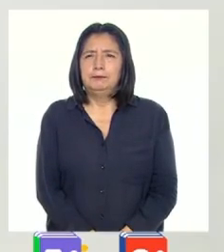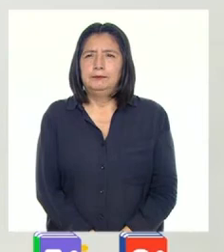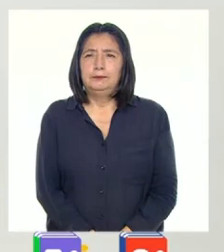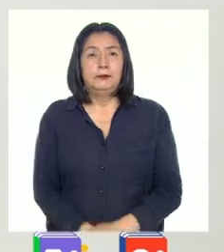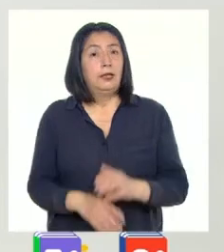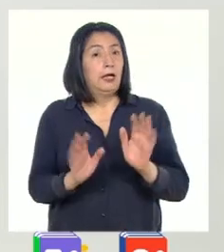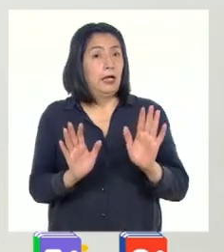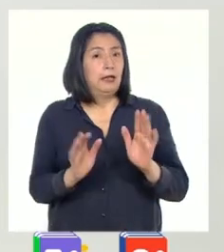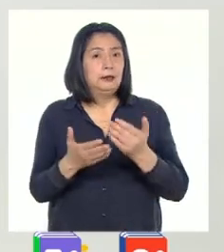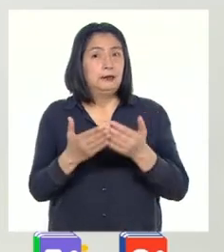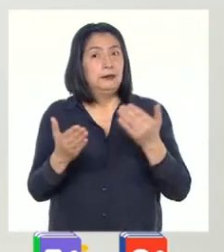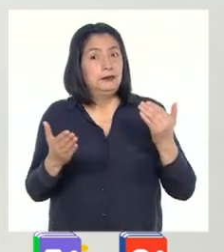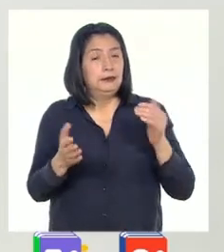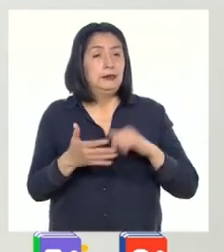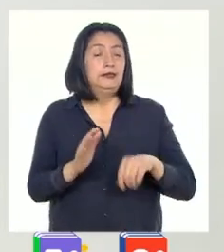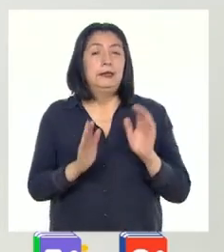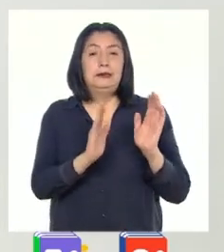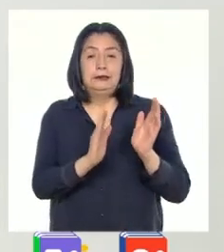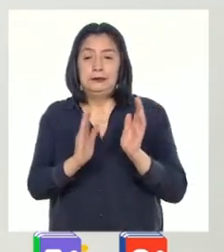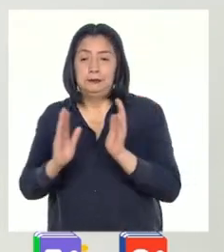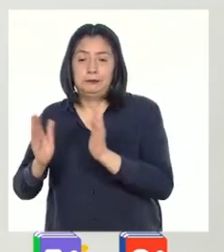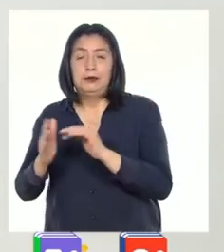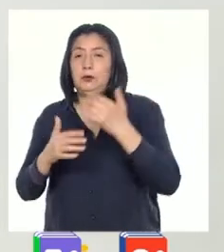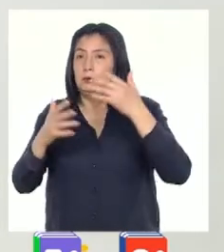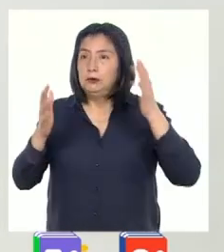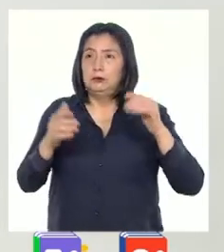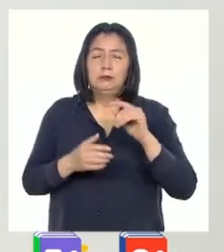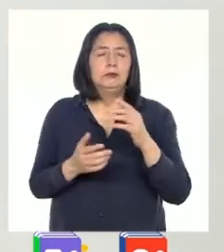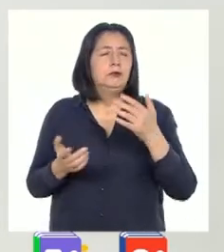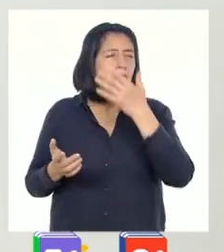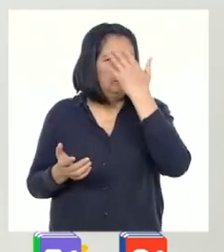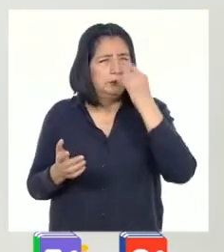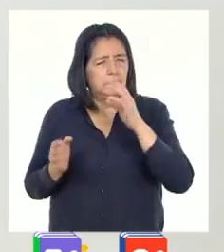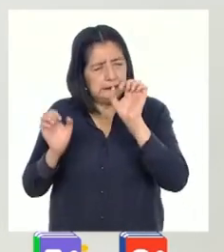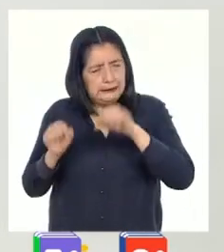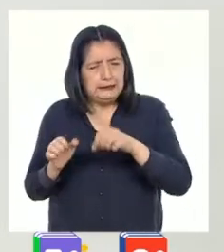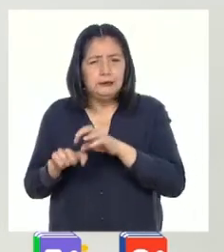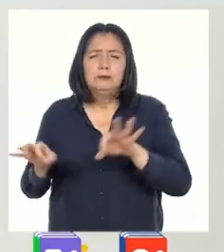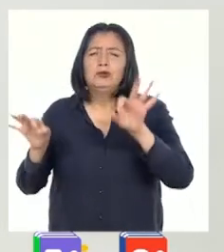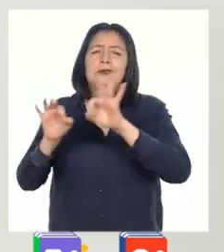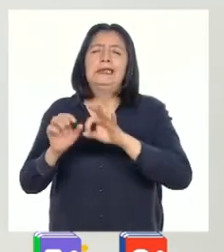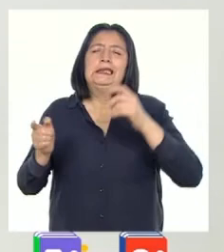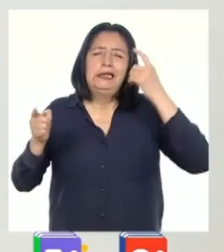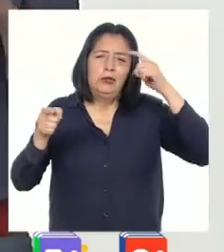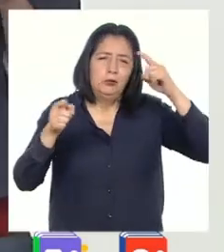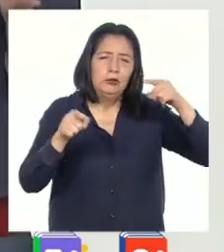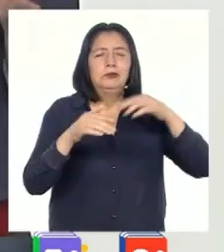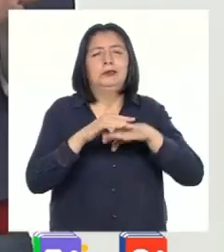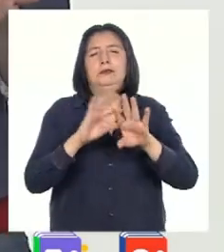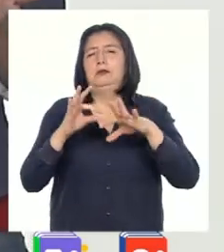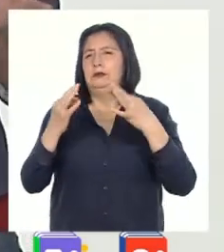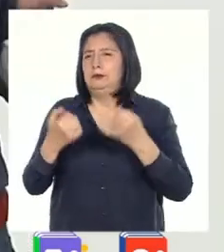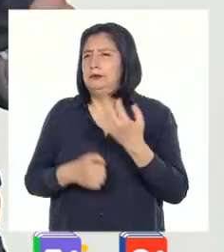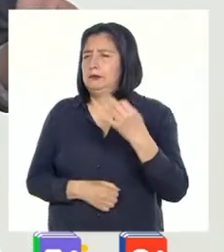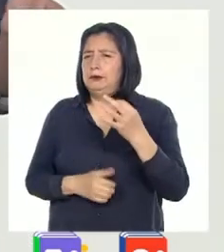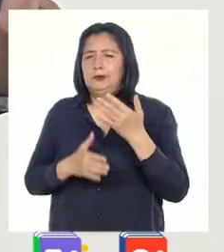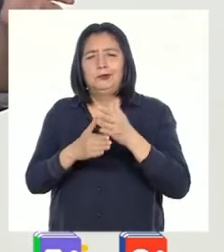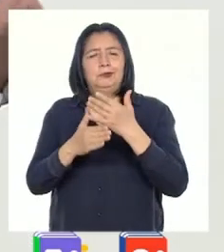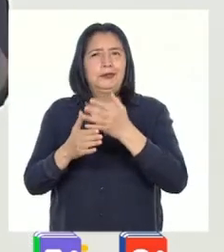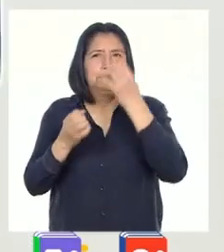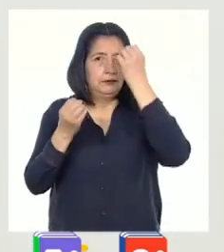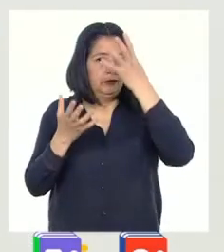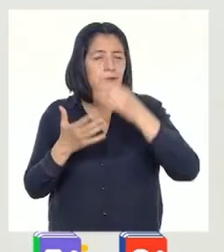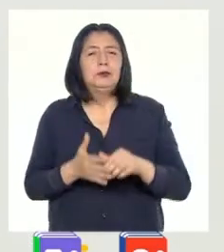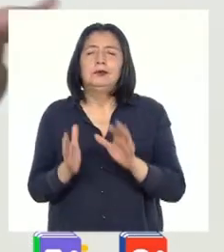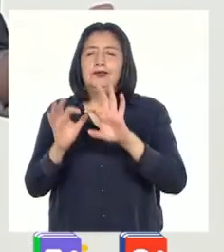Y antes de programar cualquier actividad, no olviden que es muy importante llegar a acuerdos familiares. Como siempre, compartan esta